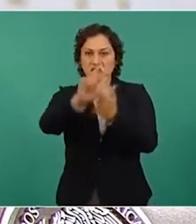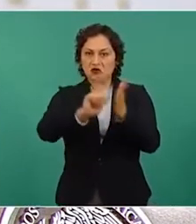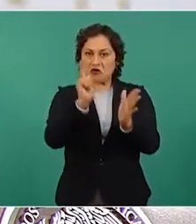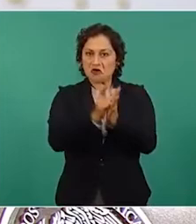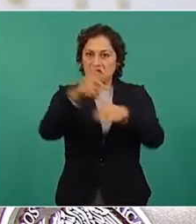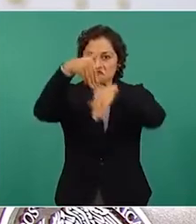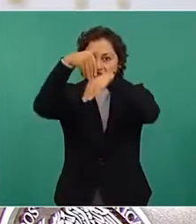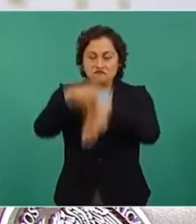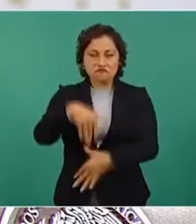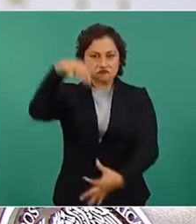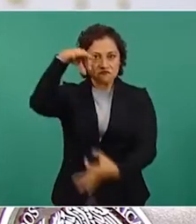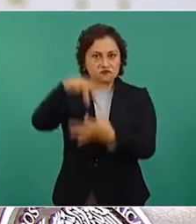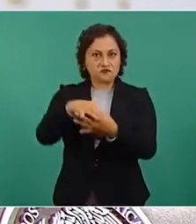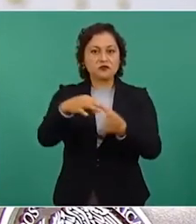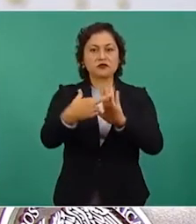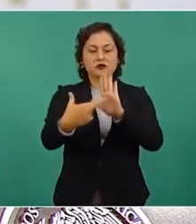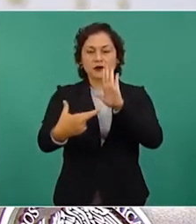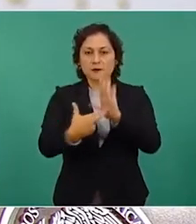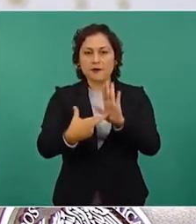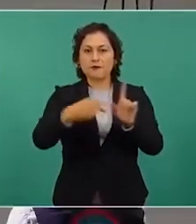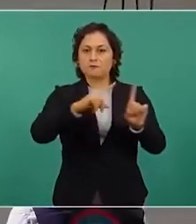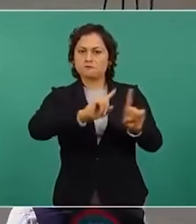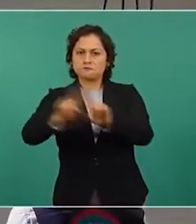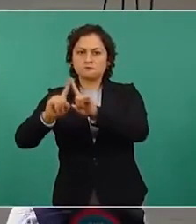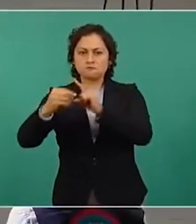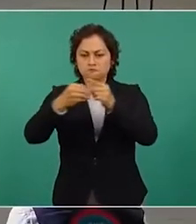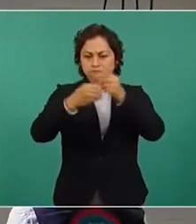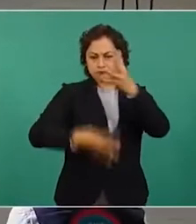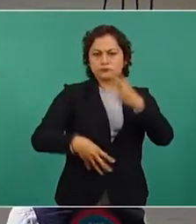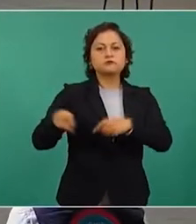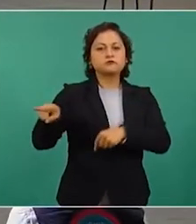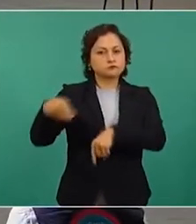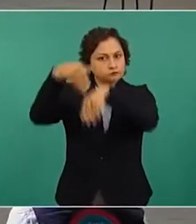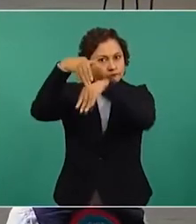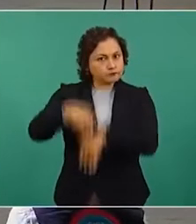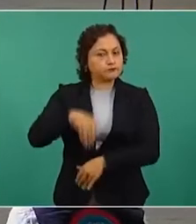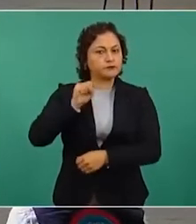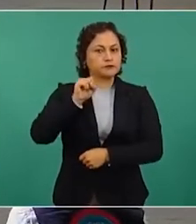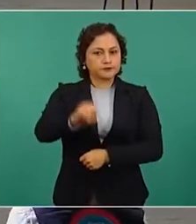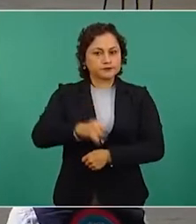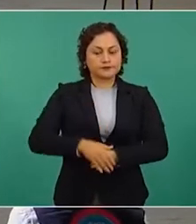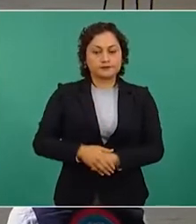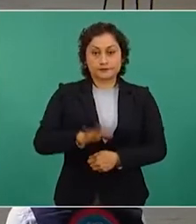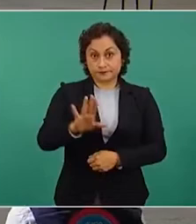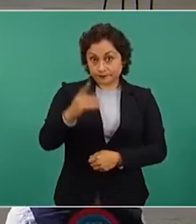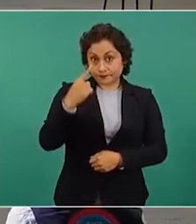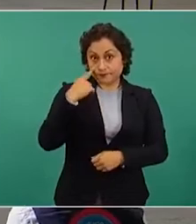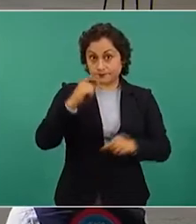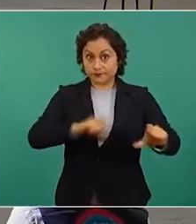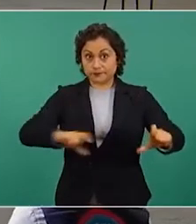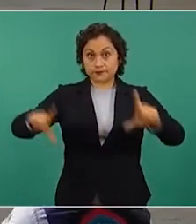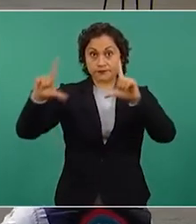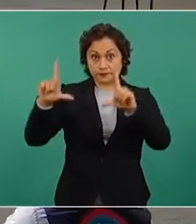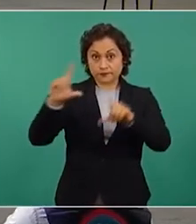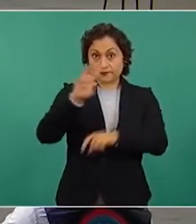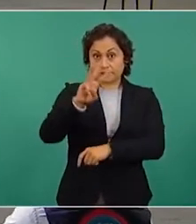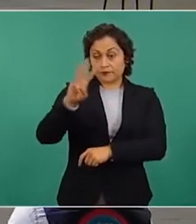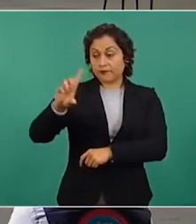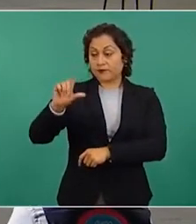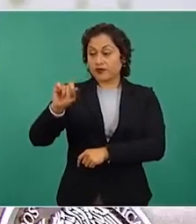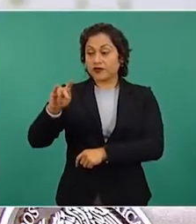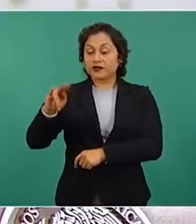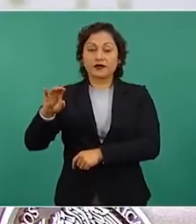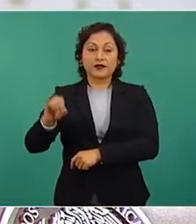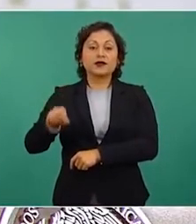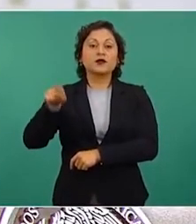reglamentos y demás disposiciones aplicables. Cabe mencionar que el sitio latino se fundó el 5 de diciembre de 2019,